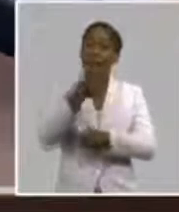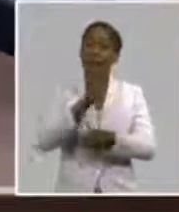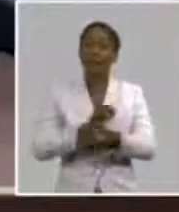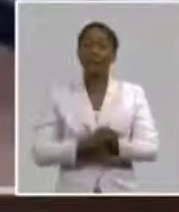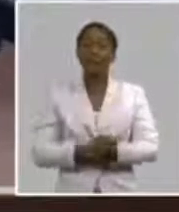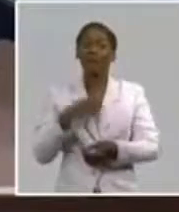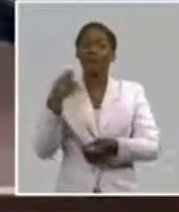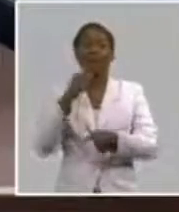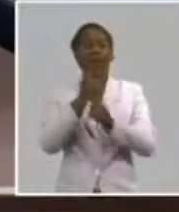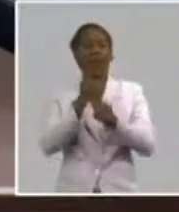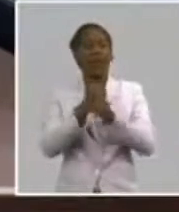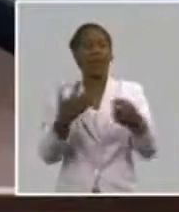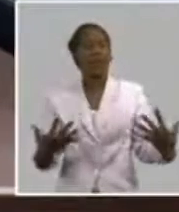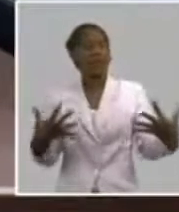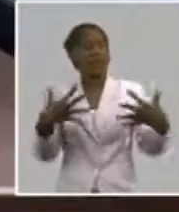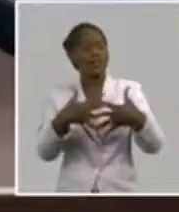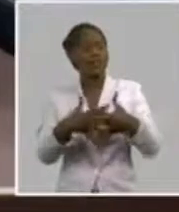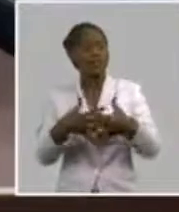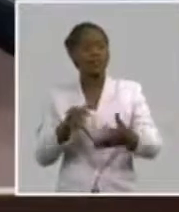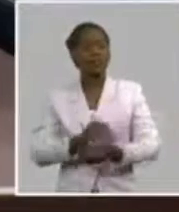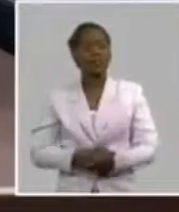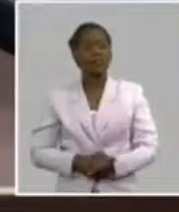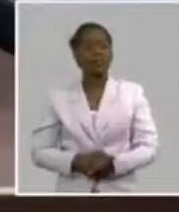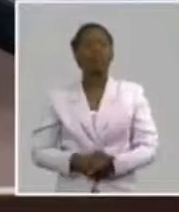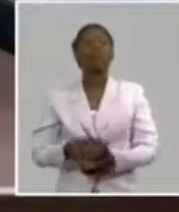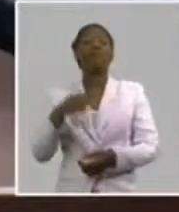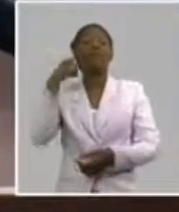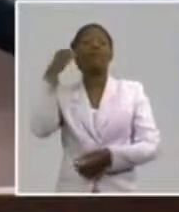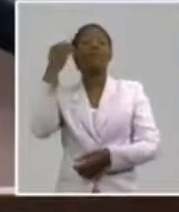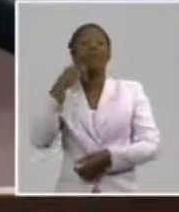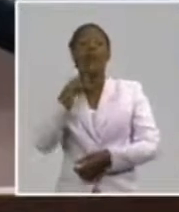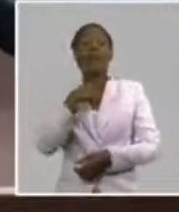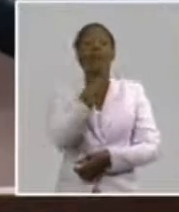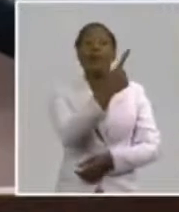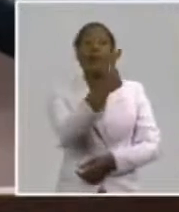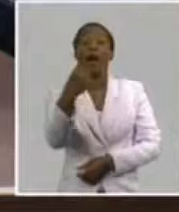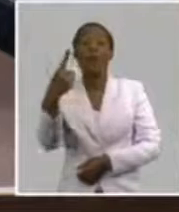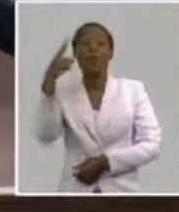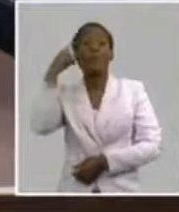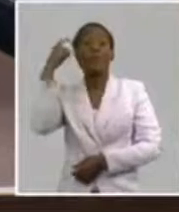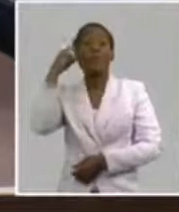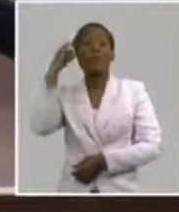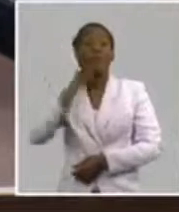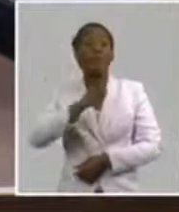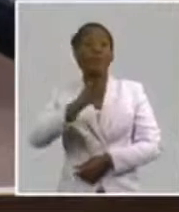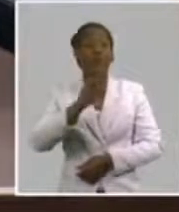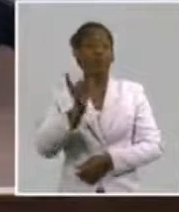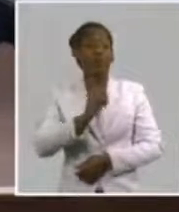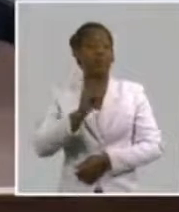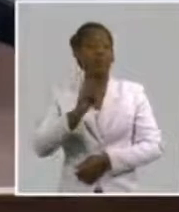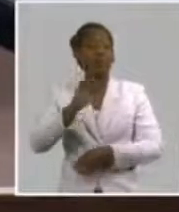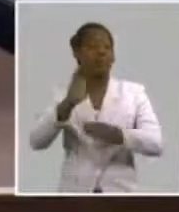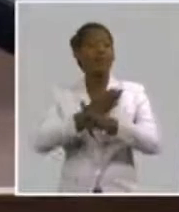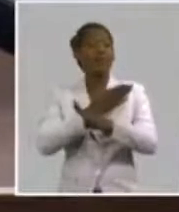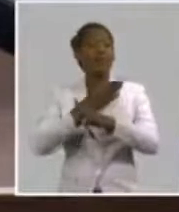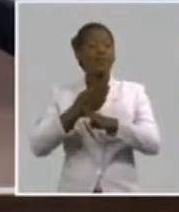entre todos. Tenemos que aprovechar el conocimiento de cada uno, el aporte de cada uno.